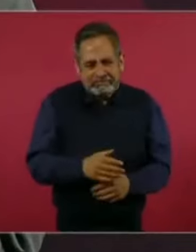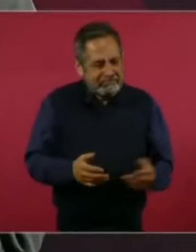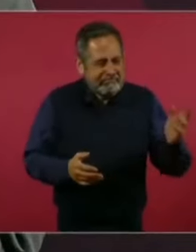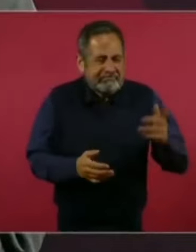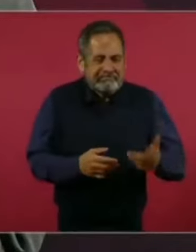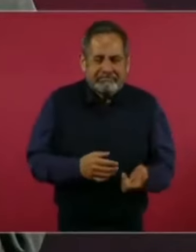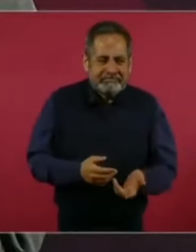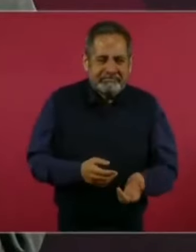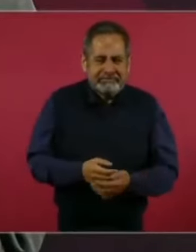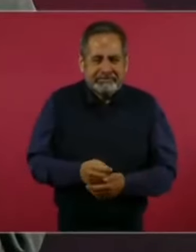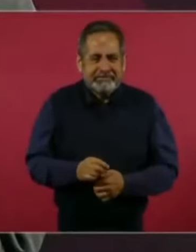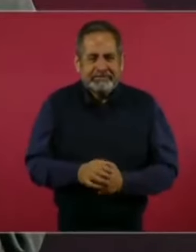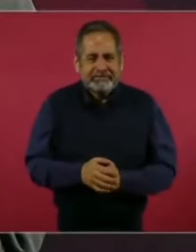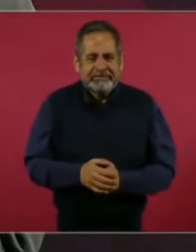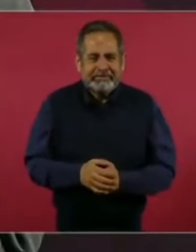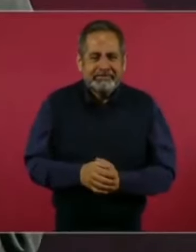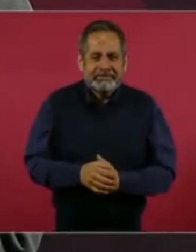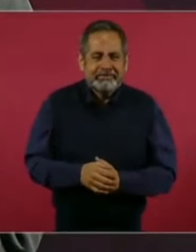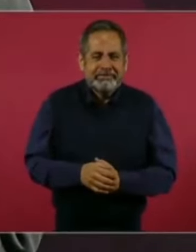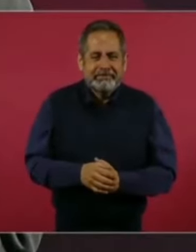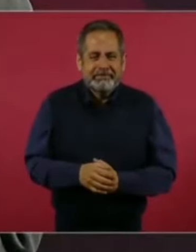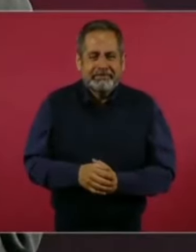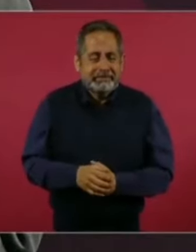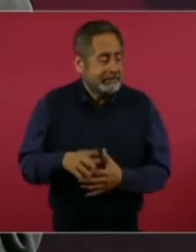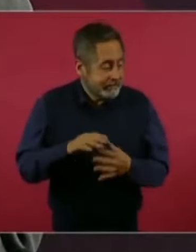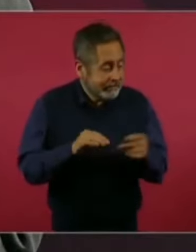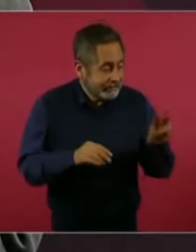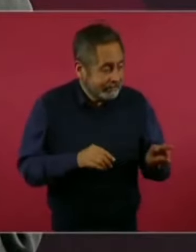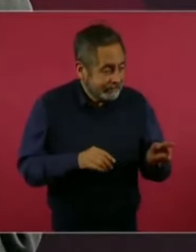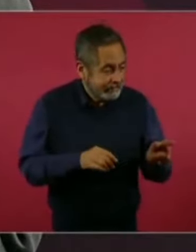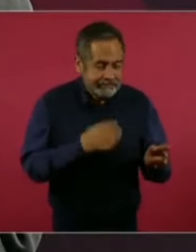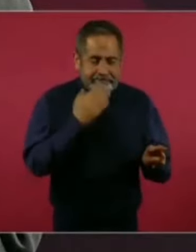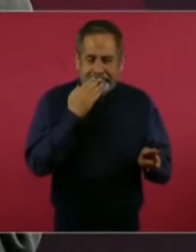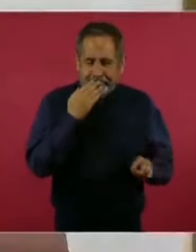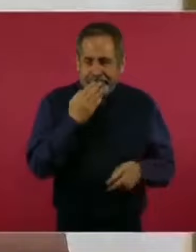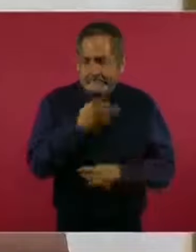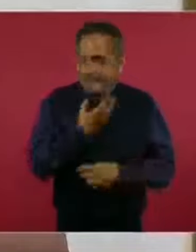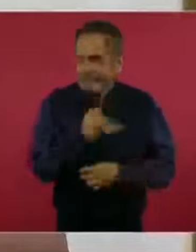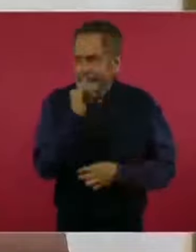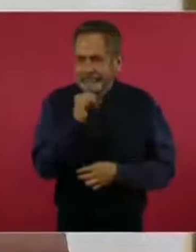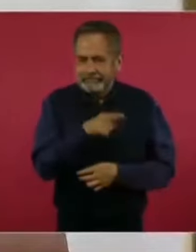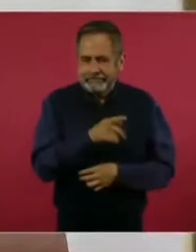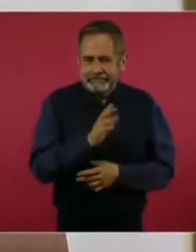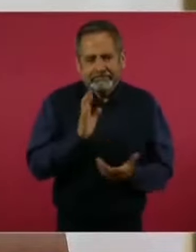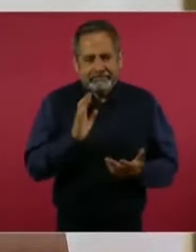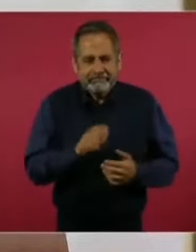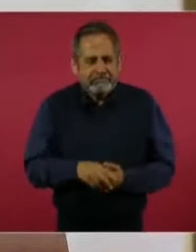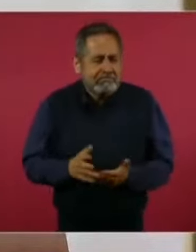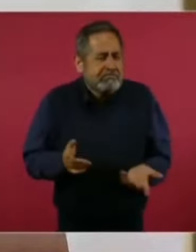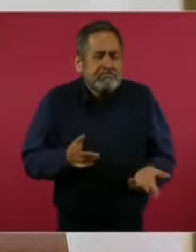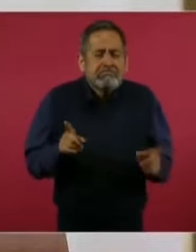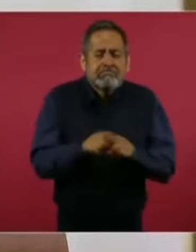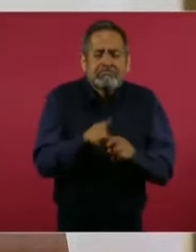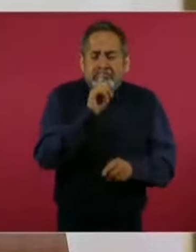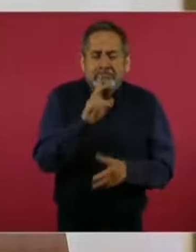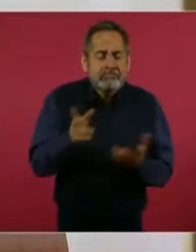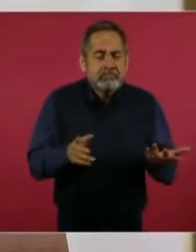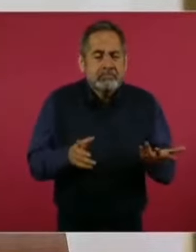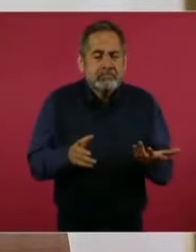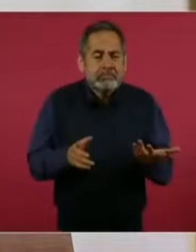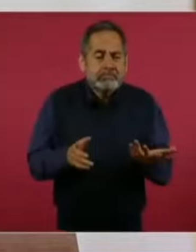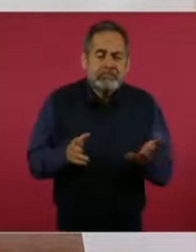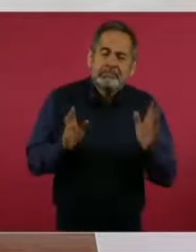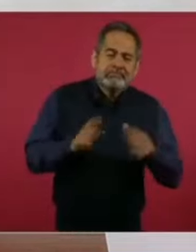hacen el ridículo, pero no pasa de ahí, no llama